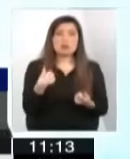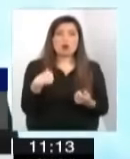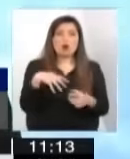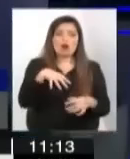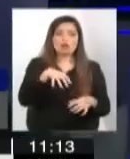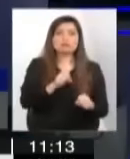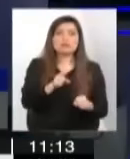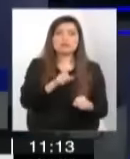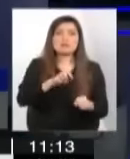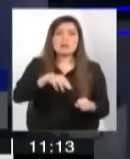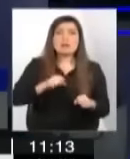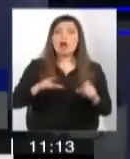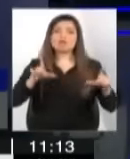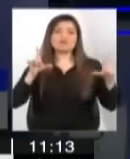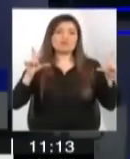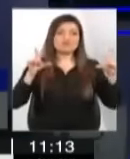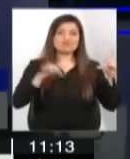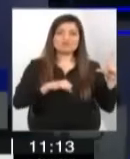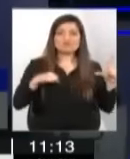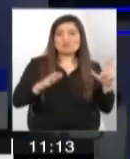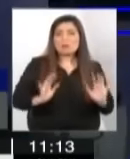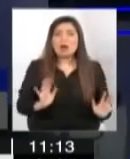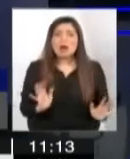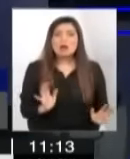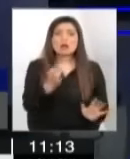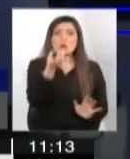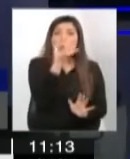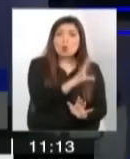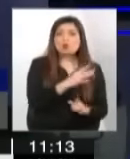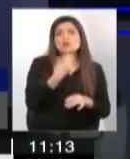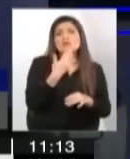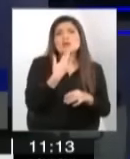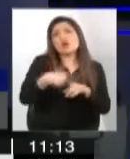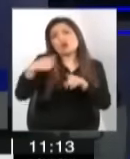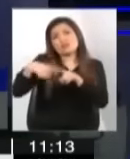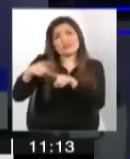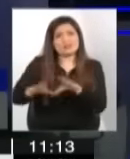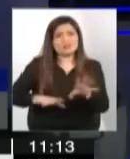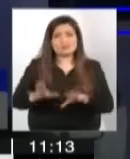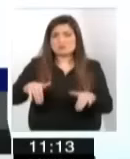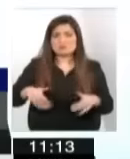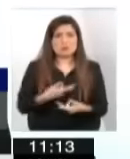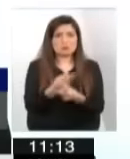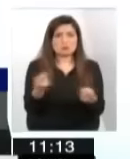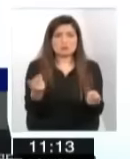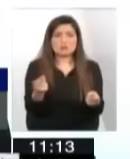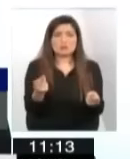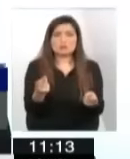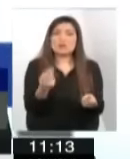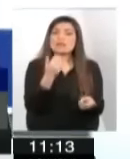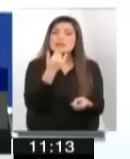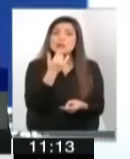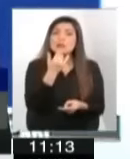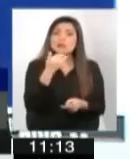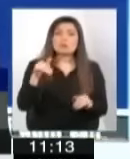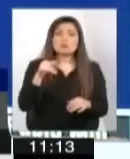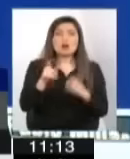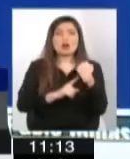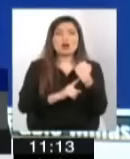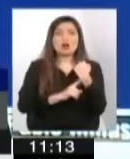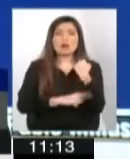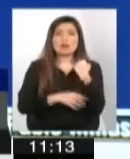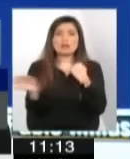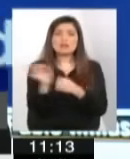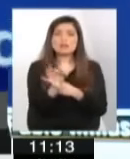uno más, no es el único, pero repite lo que pasa en otras reparticiones públicas. Y también, como dice Marcela, una carencia, una política de Estado